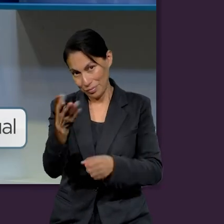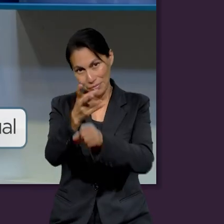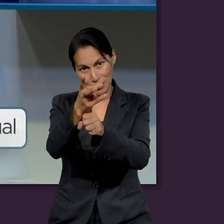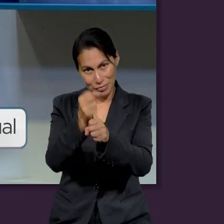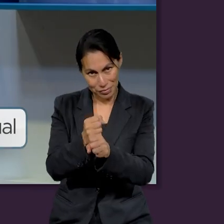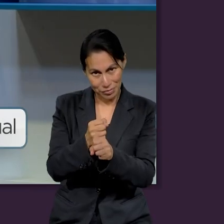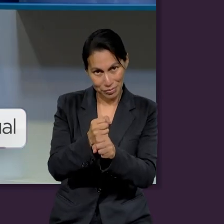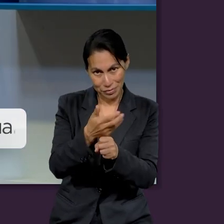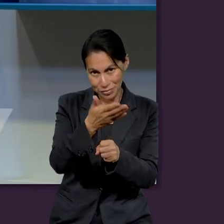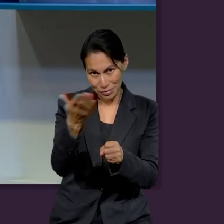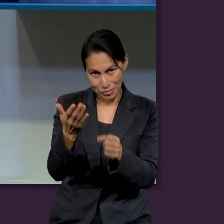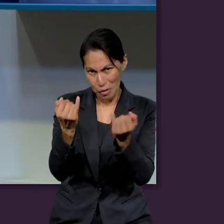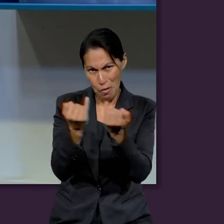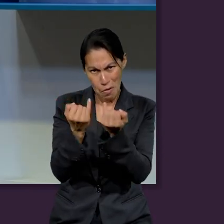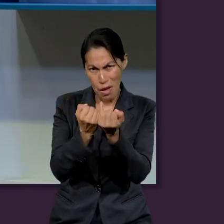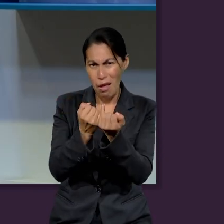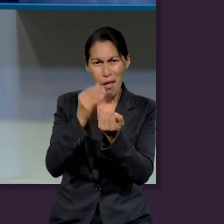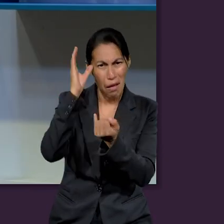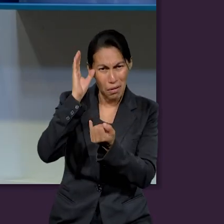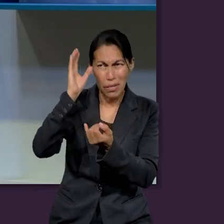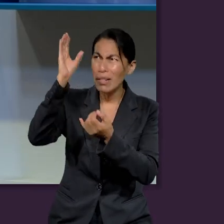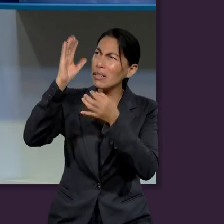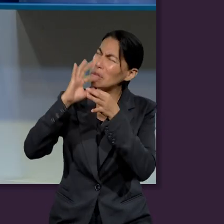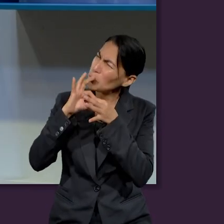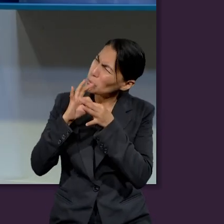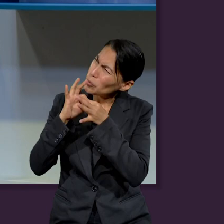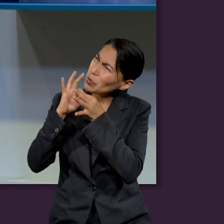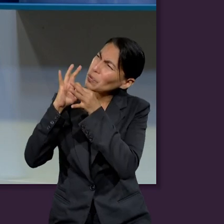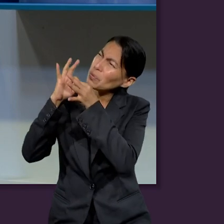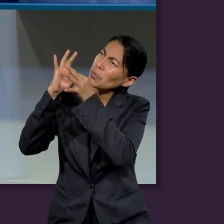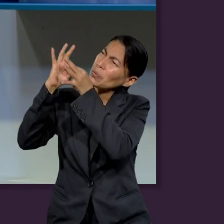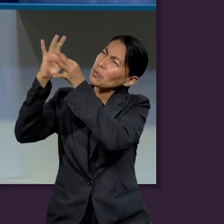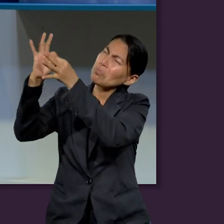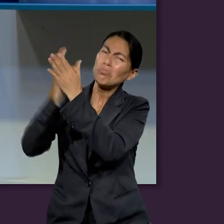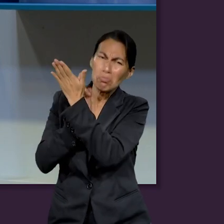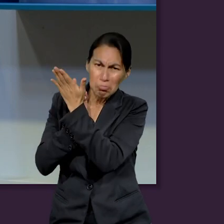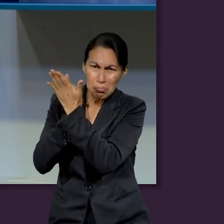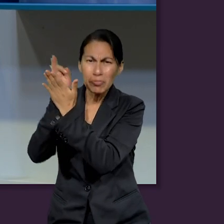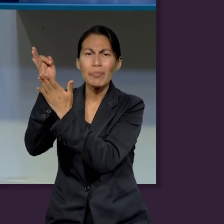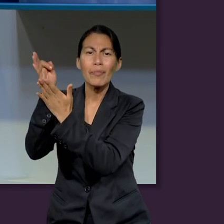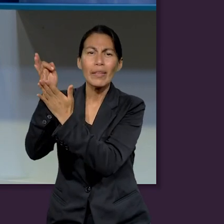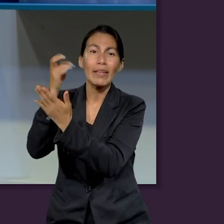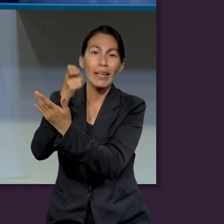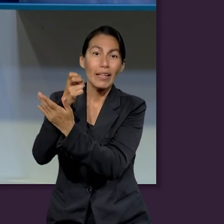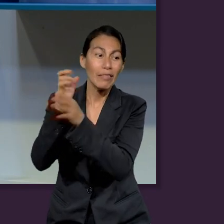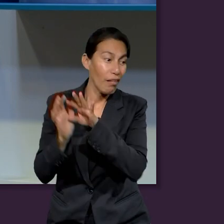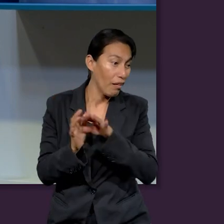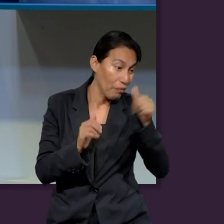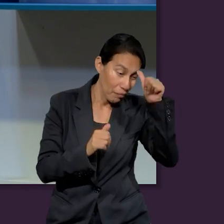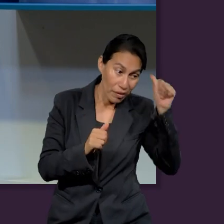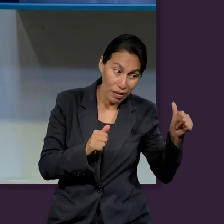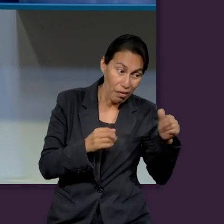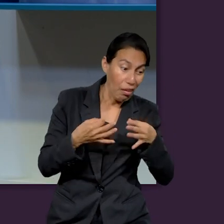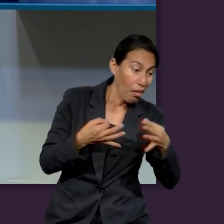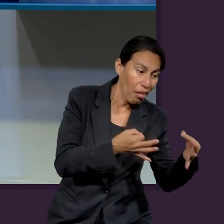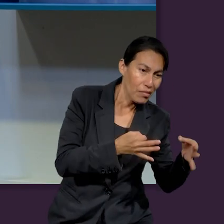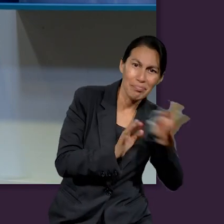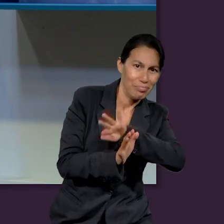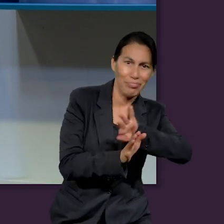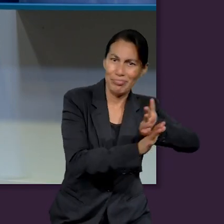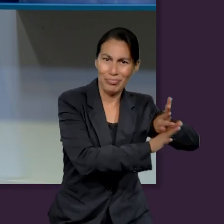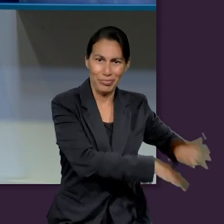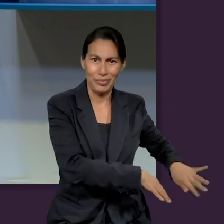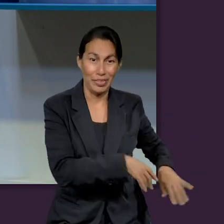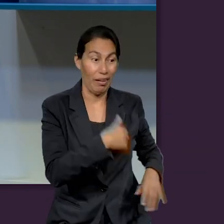Los invitamos para que sigan contemplando a Cristo. Sigan permaneciendo en Cristo y eso nos evitará que